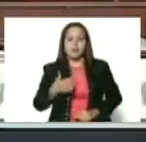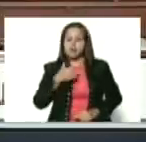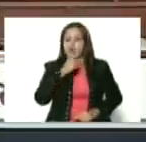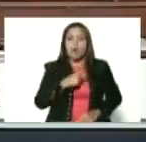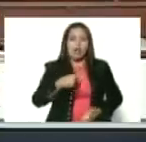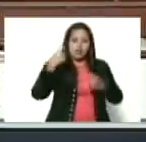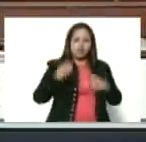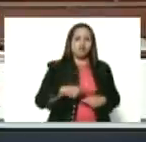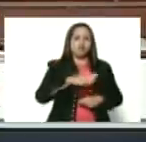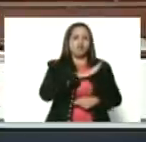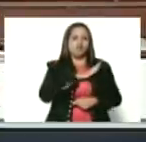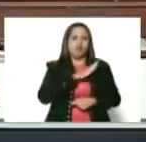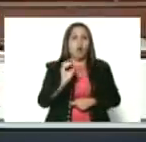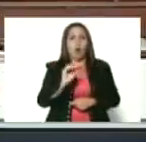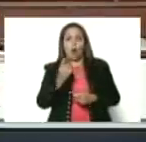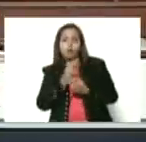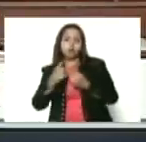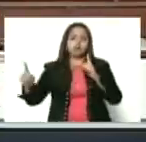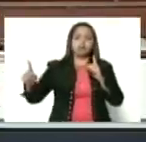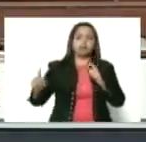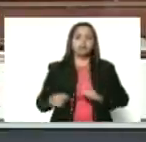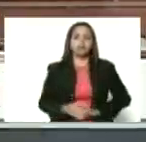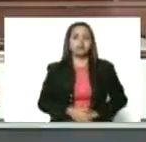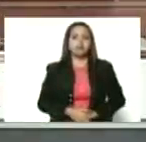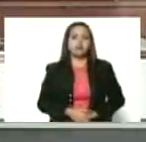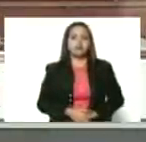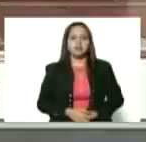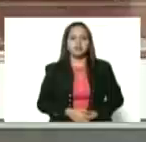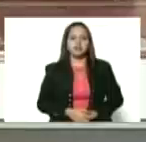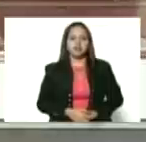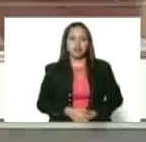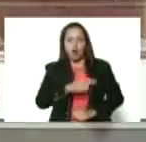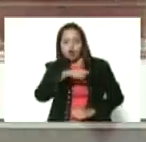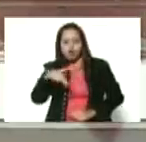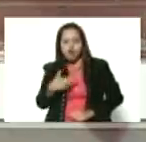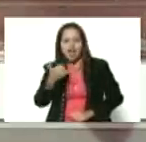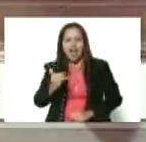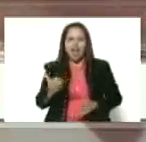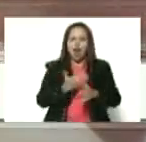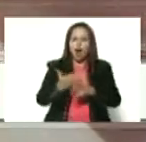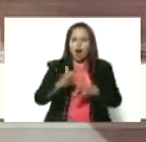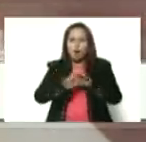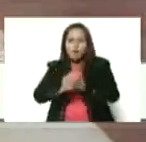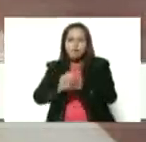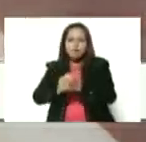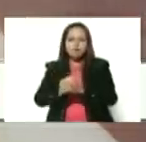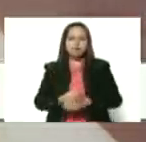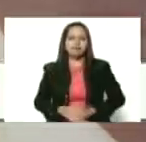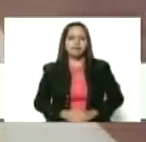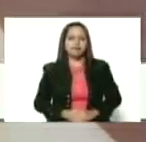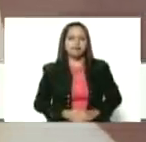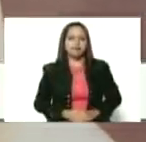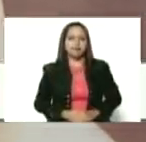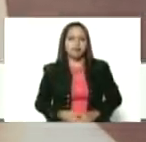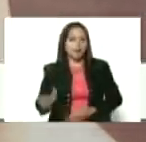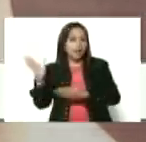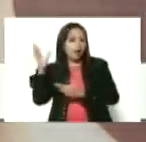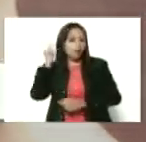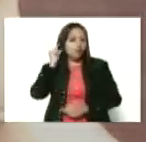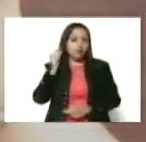ni enemigo, ni candidato explotable, sino compañero y amigo. Y